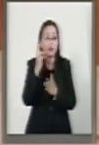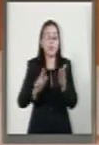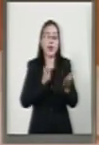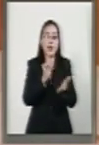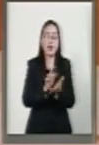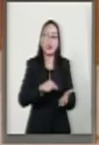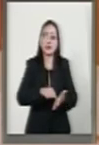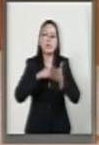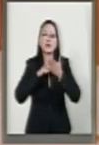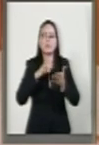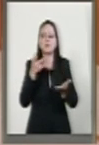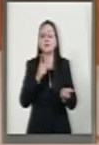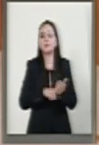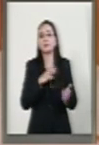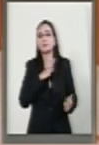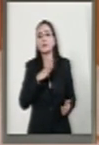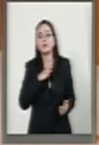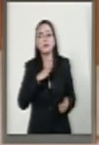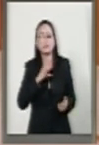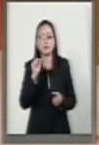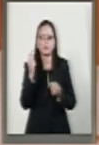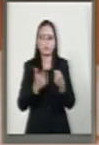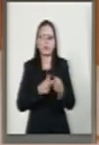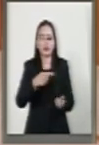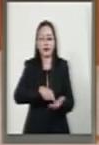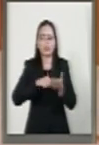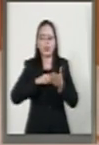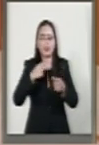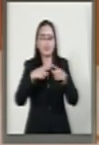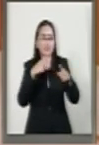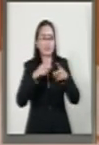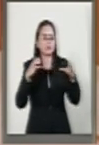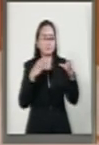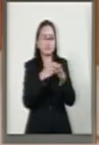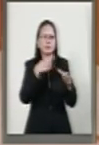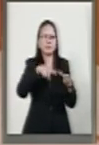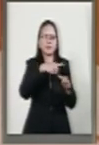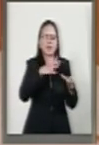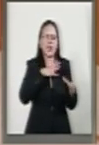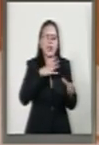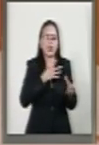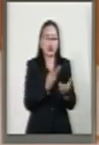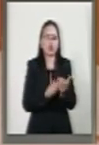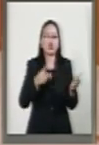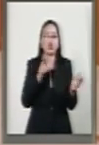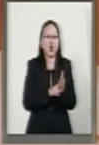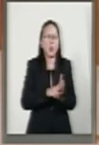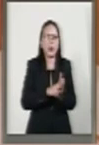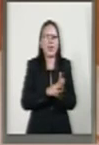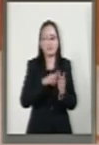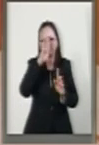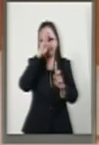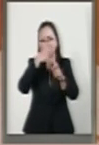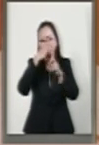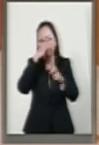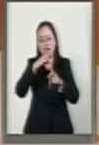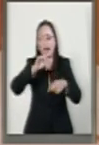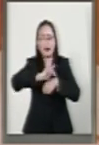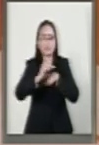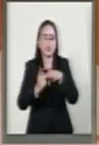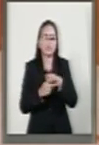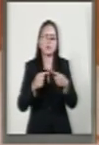adicionalmente a los instrumentos y disposiciones jurídicas que establece envía un doble mensaje desde mi punto de vista a nuestro país.